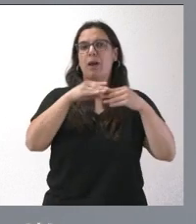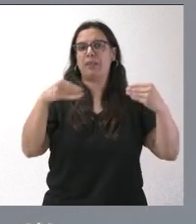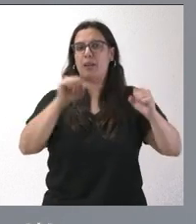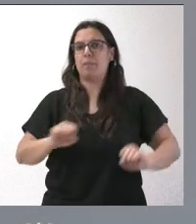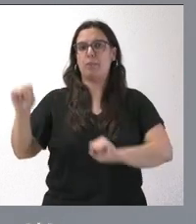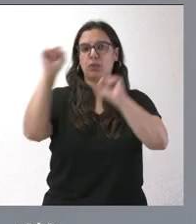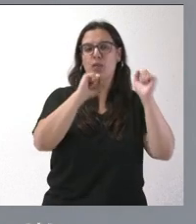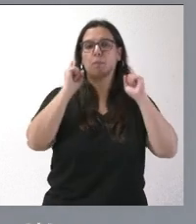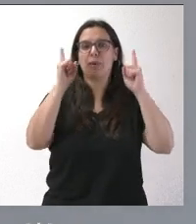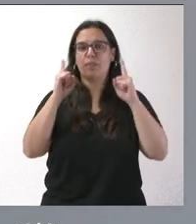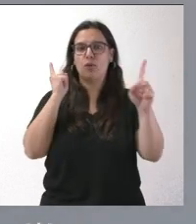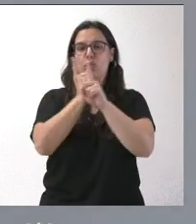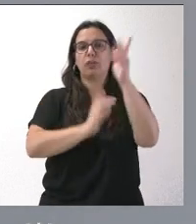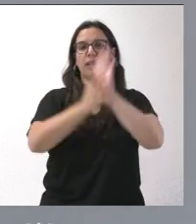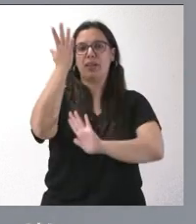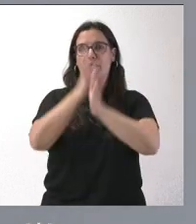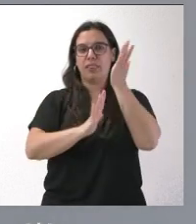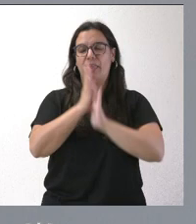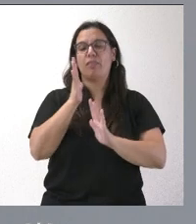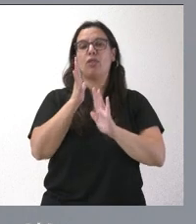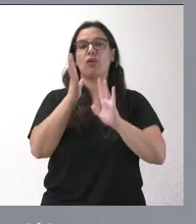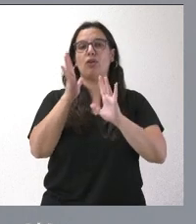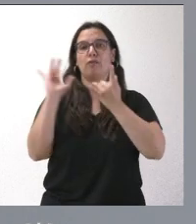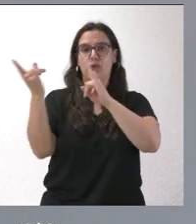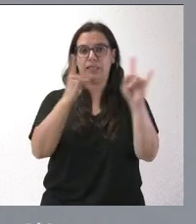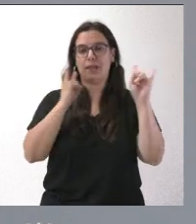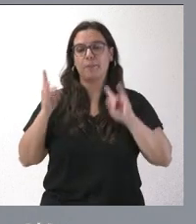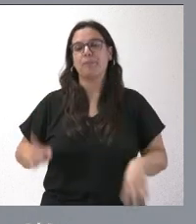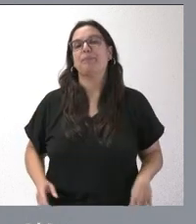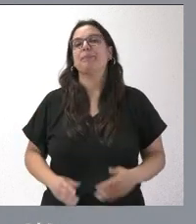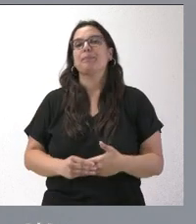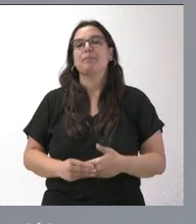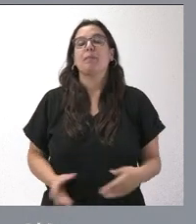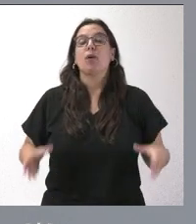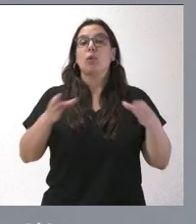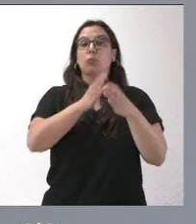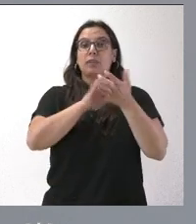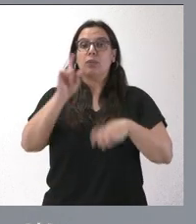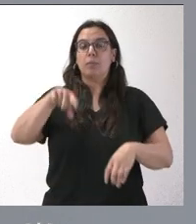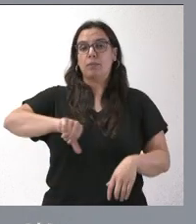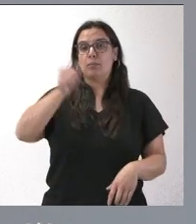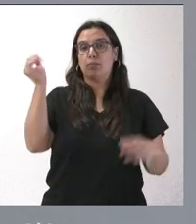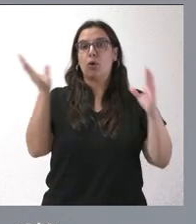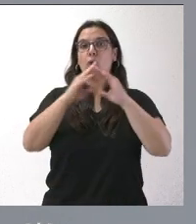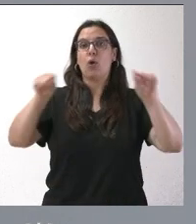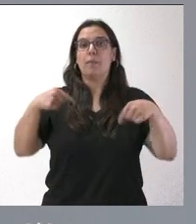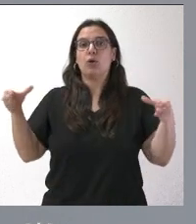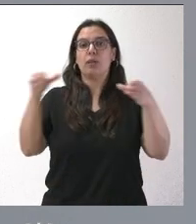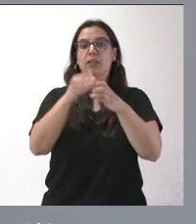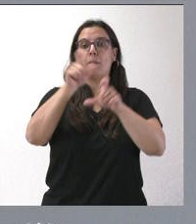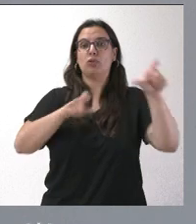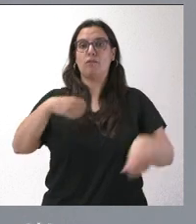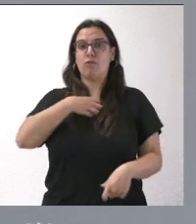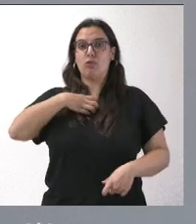y prevención contra los incendios forestales. La Junta de Castilla y León ha aprobado el convenio colectivo del personal laboral que